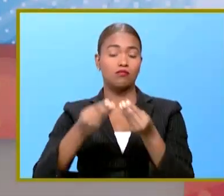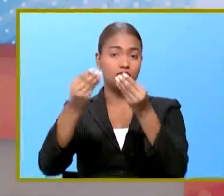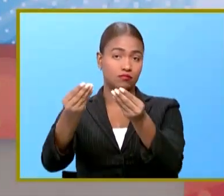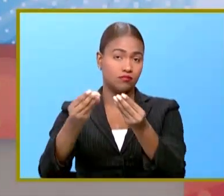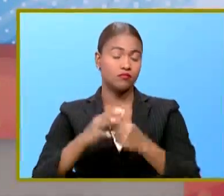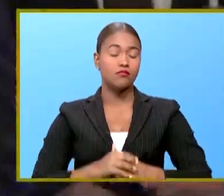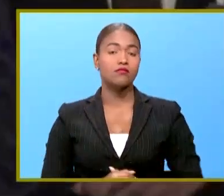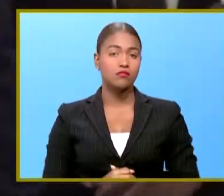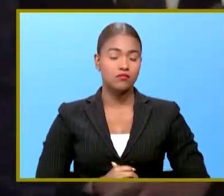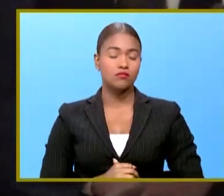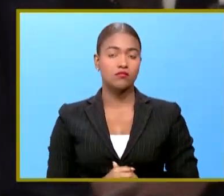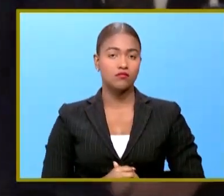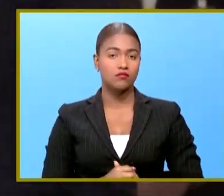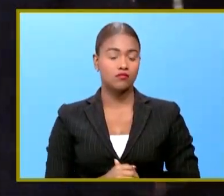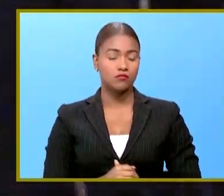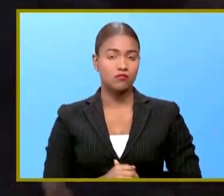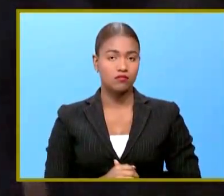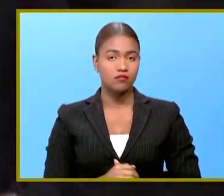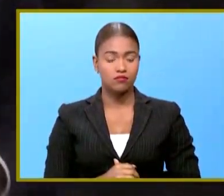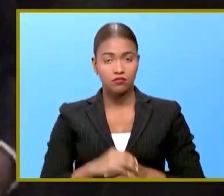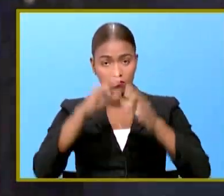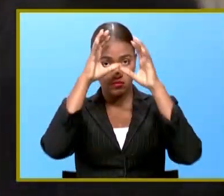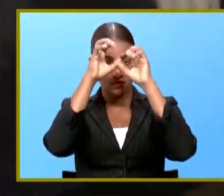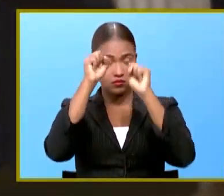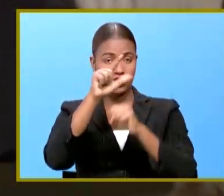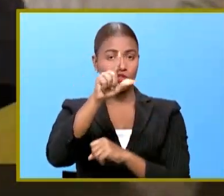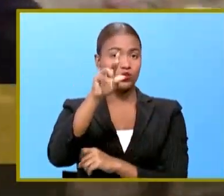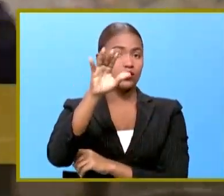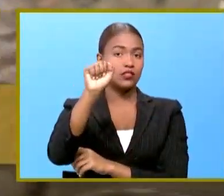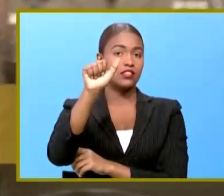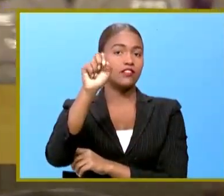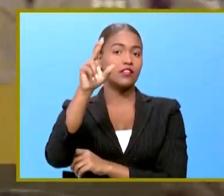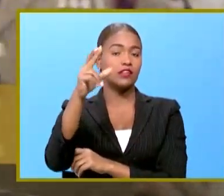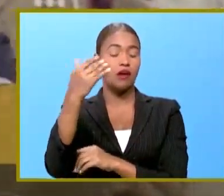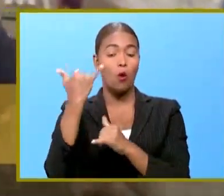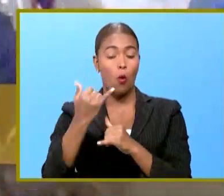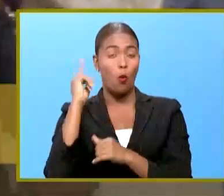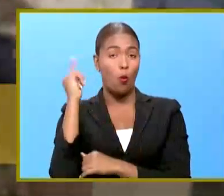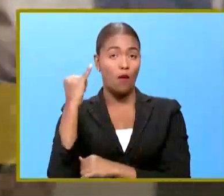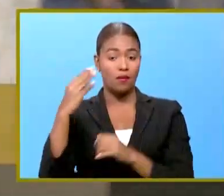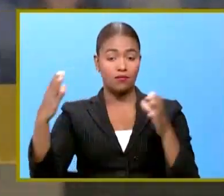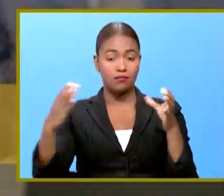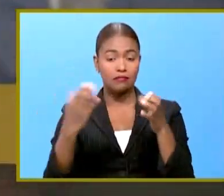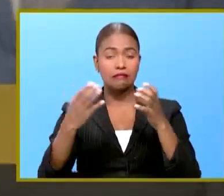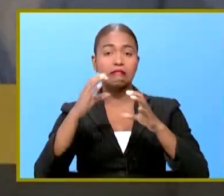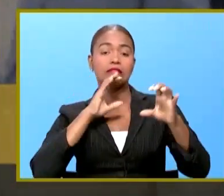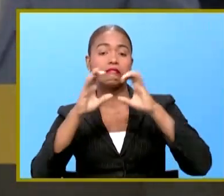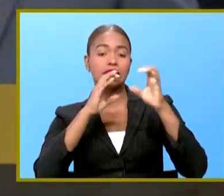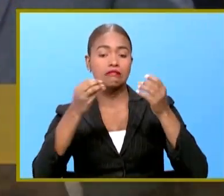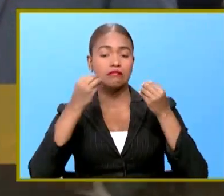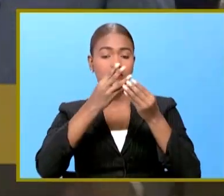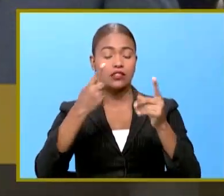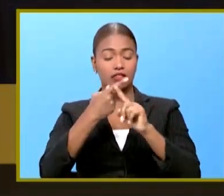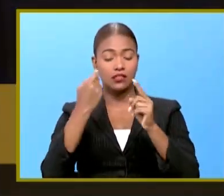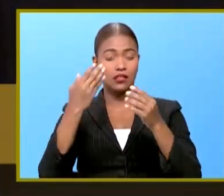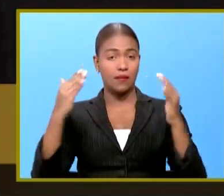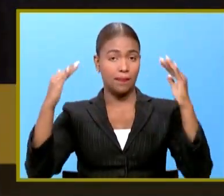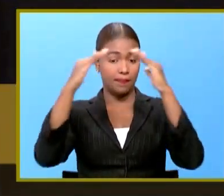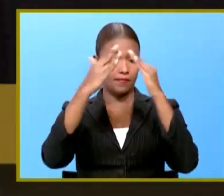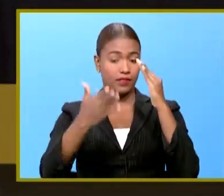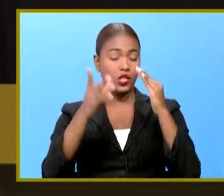Escuchemos. El presidente Luis Abinader encabezó este jueves una rueda de prensa en el Palacio Nacional,